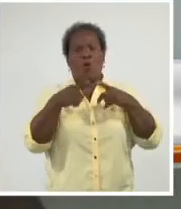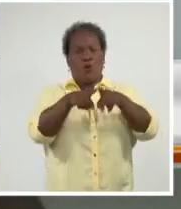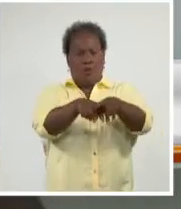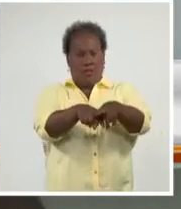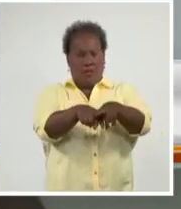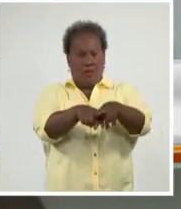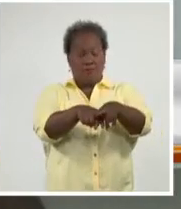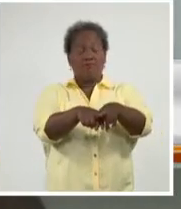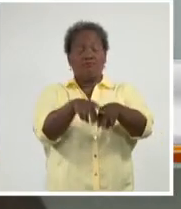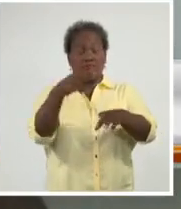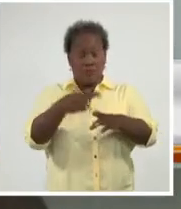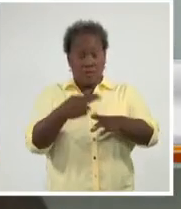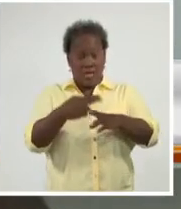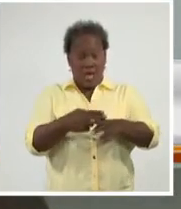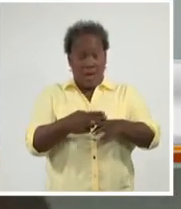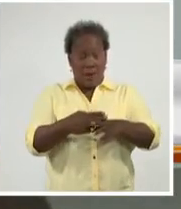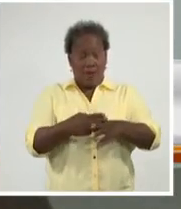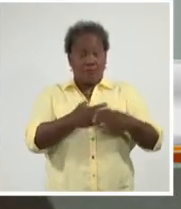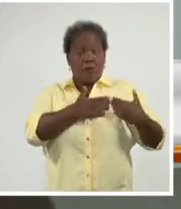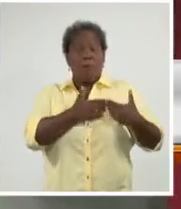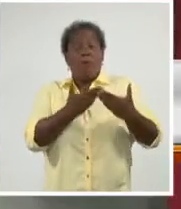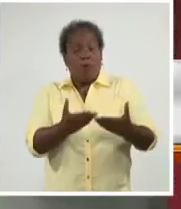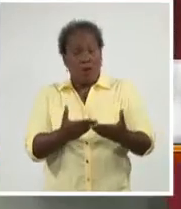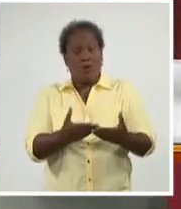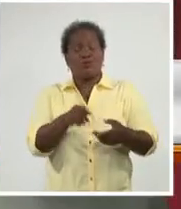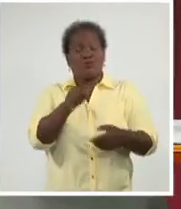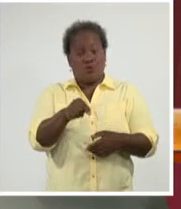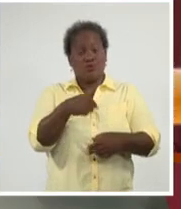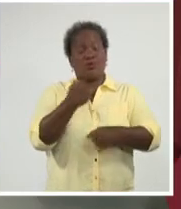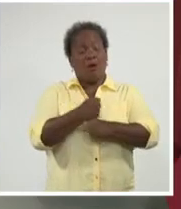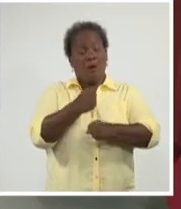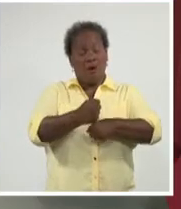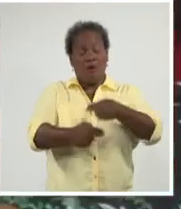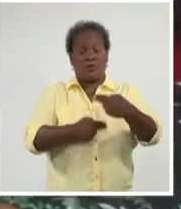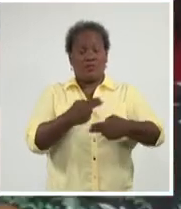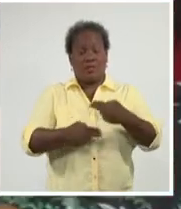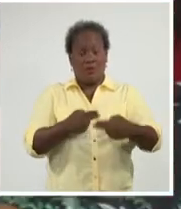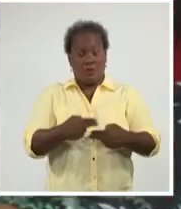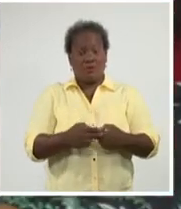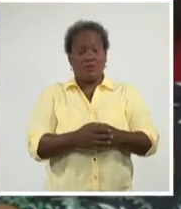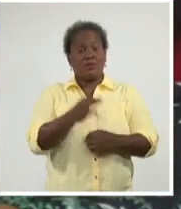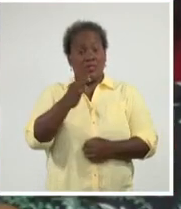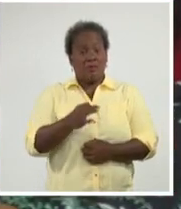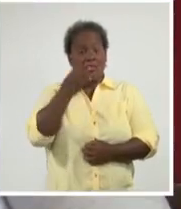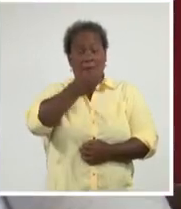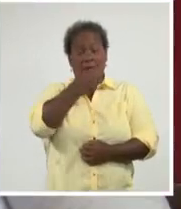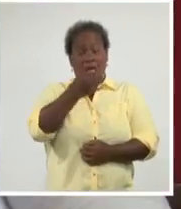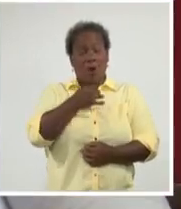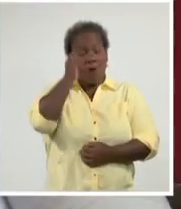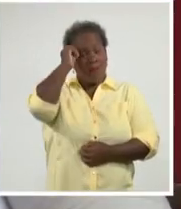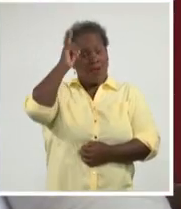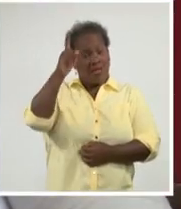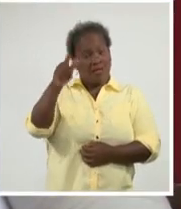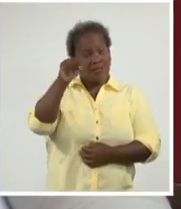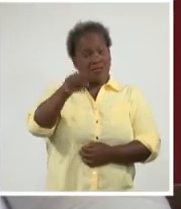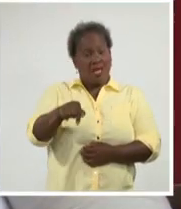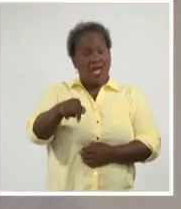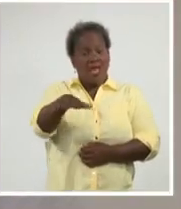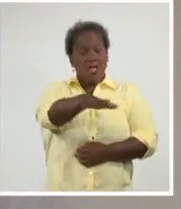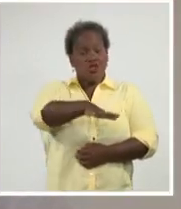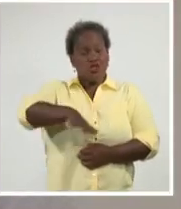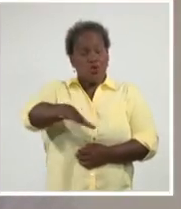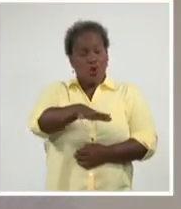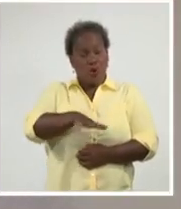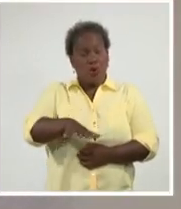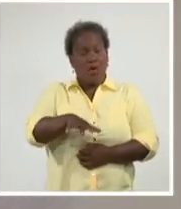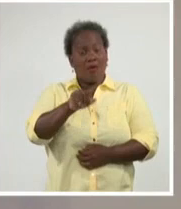eso es ponerle corazón a la obra que estamos haciendo. Cada intervención trajo experiencias vividas en esta zona y parte de